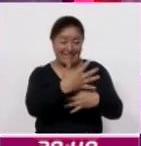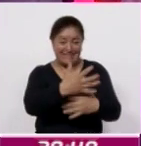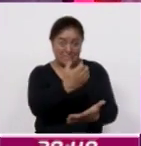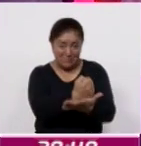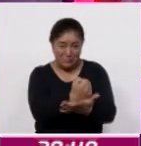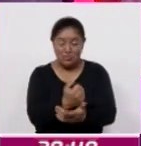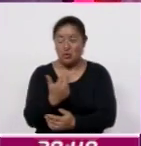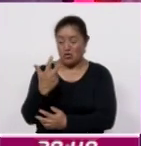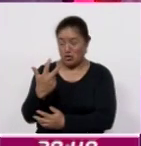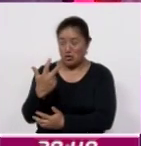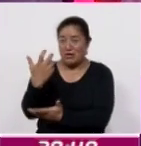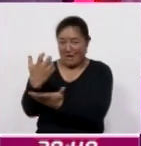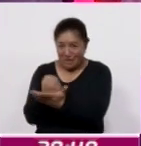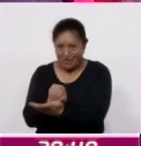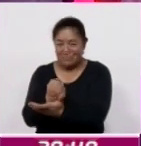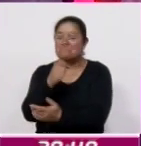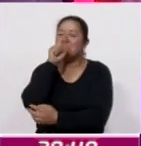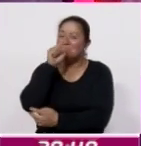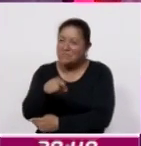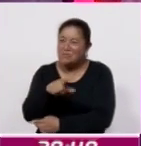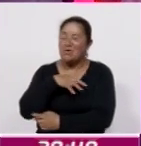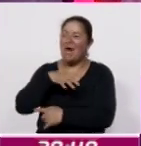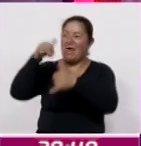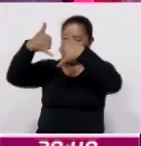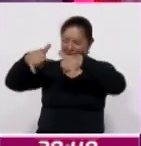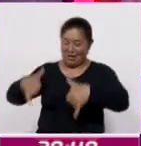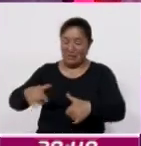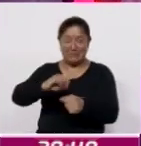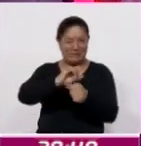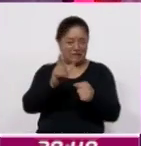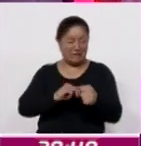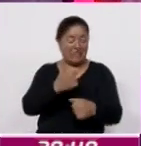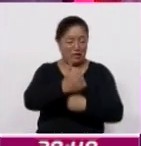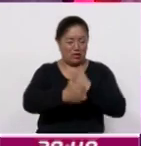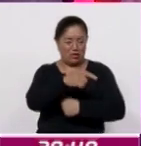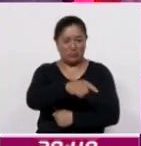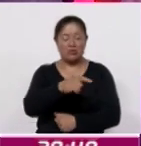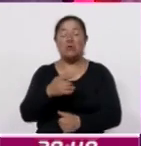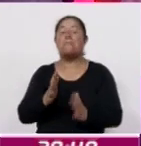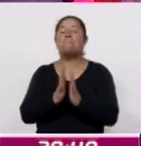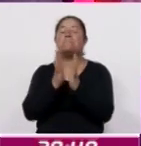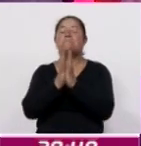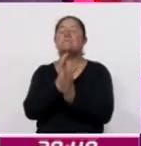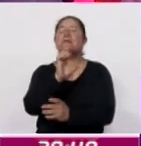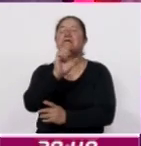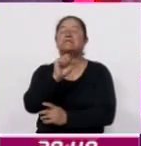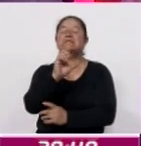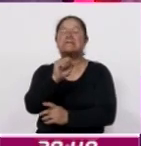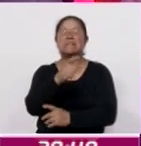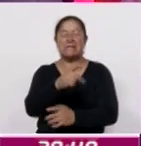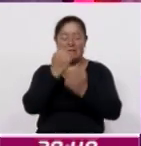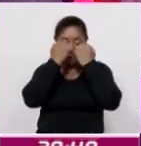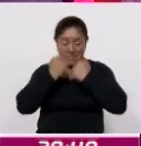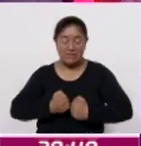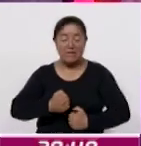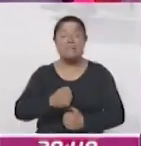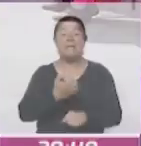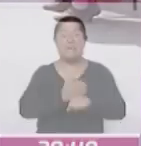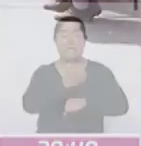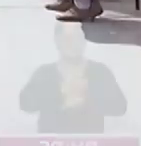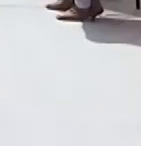incluido el galardón nacional. En este concurso participaron 60 piezas de 11 estados del país.